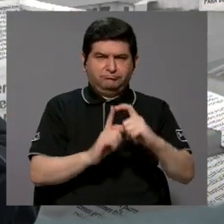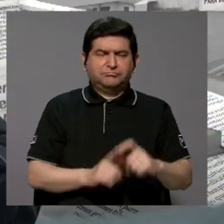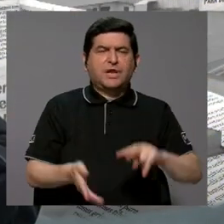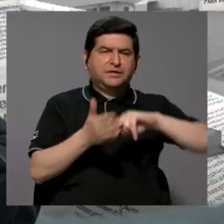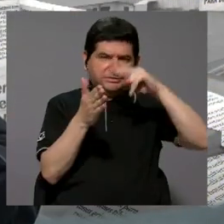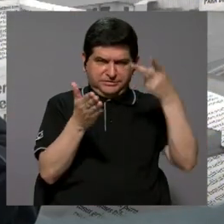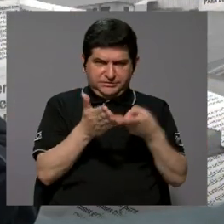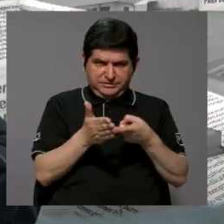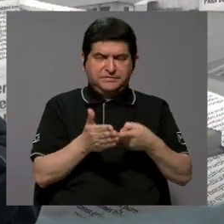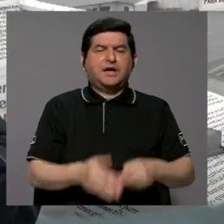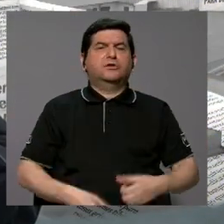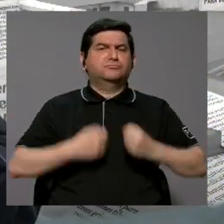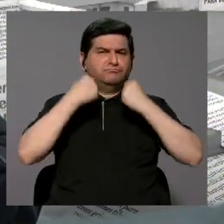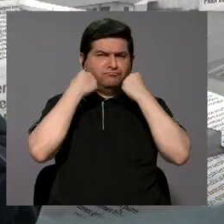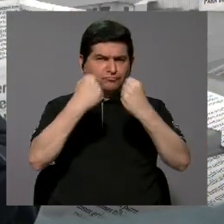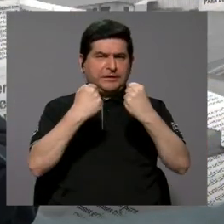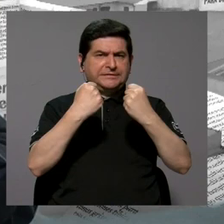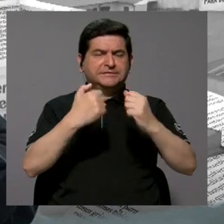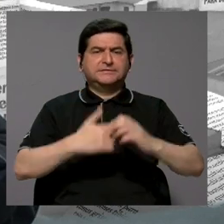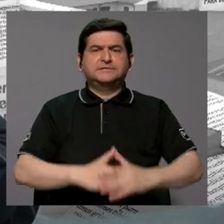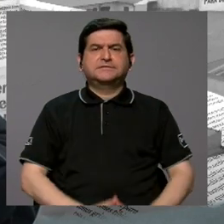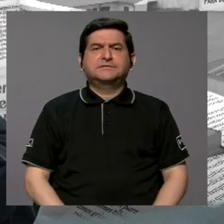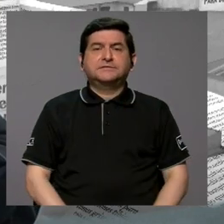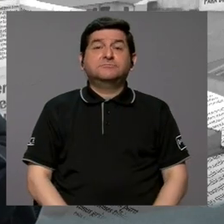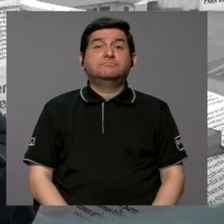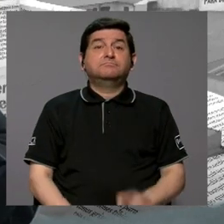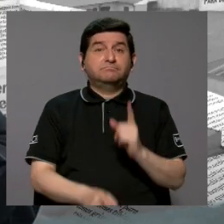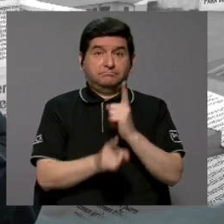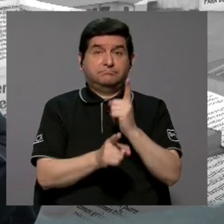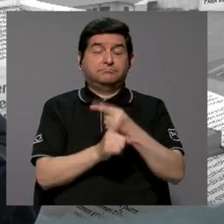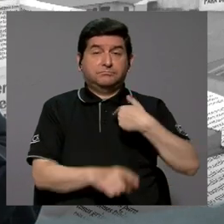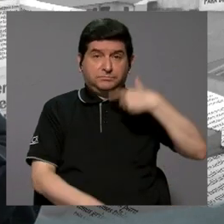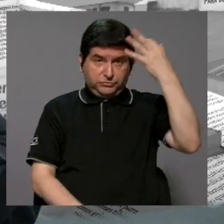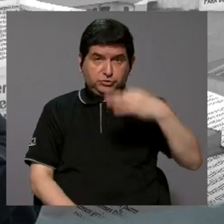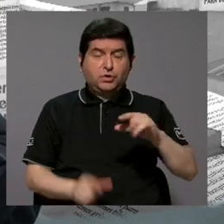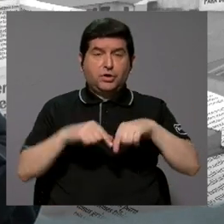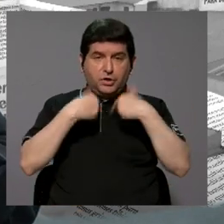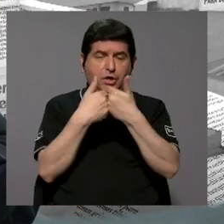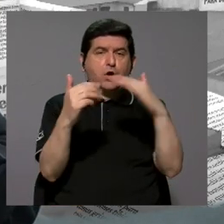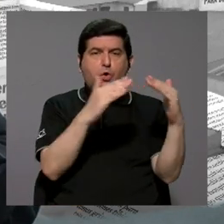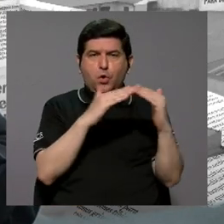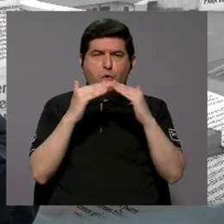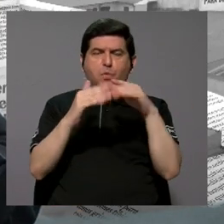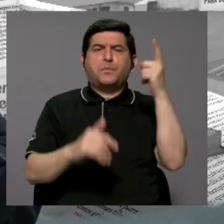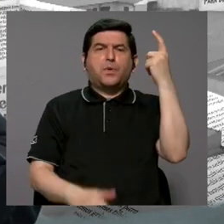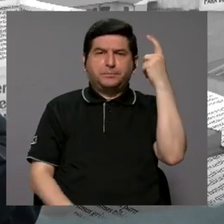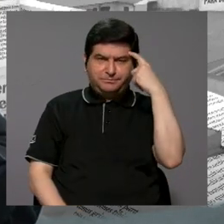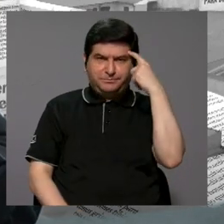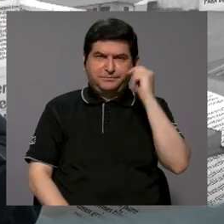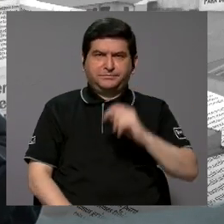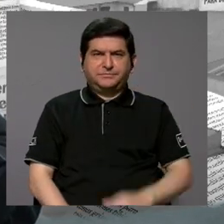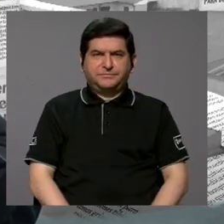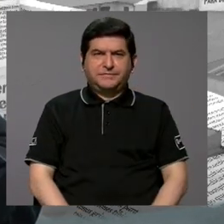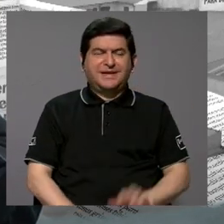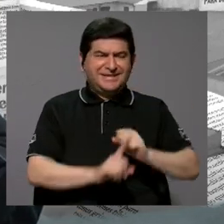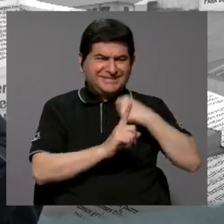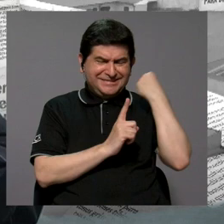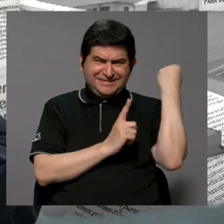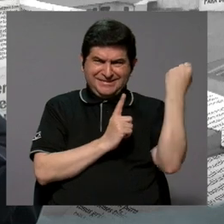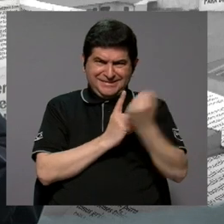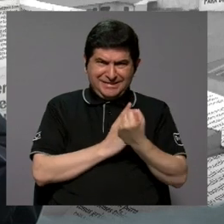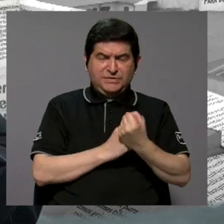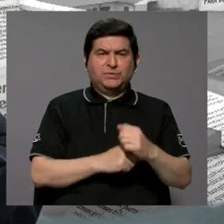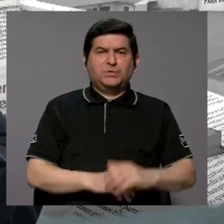varios conceptos fuertes, bueno, porque efectivamente yo creo que hay un grupo de la población que piensa que el asunto